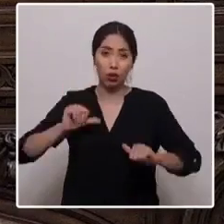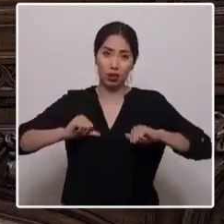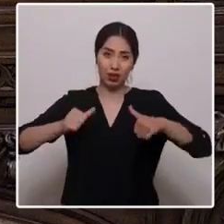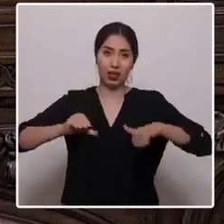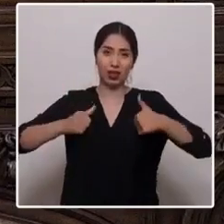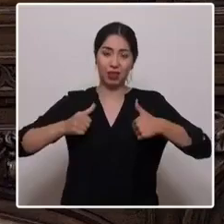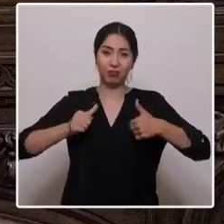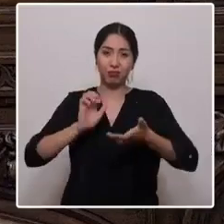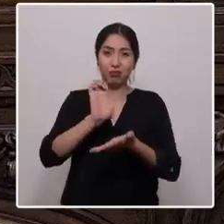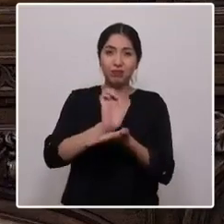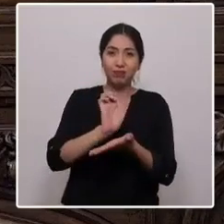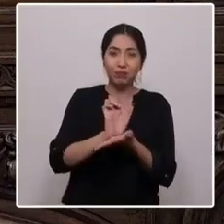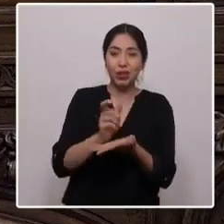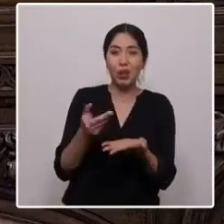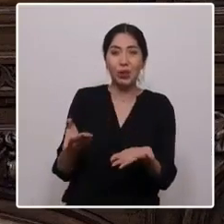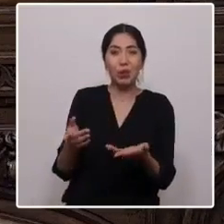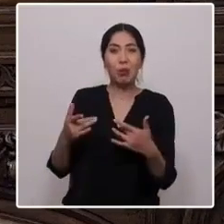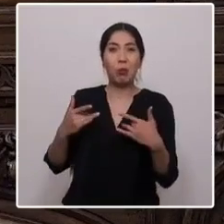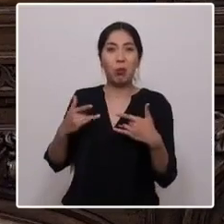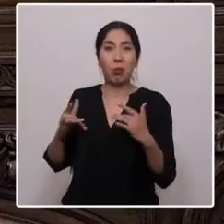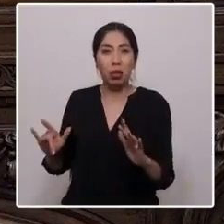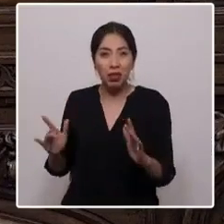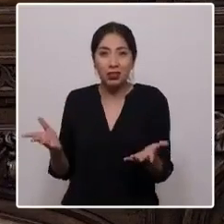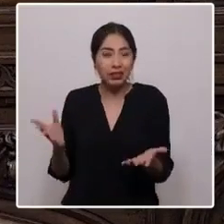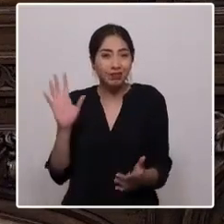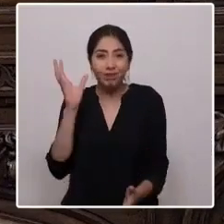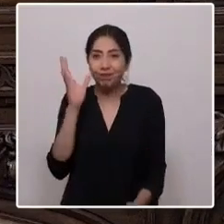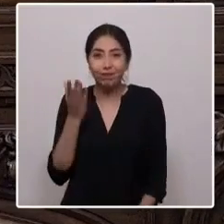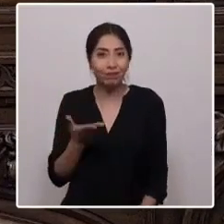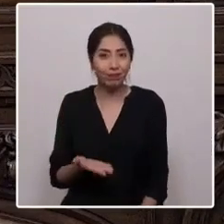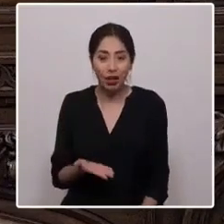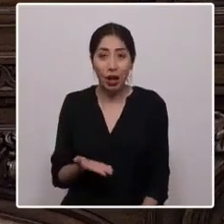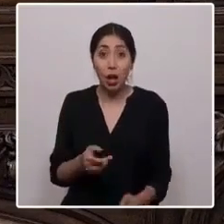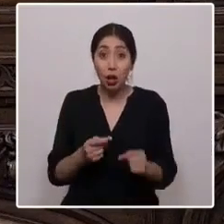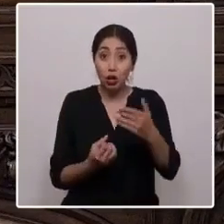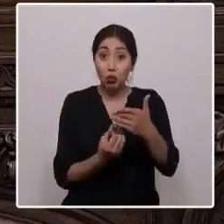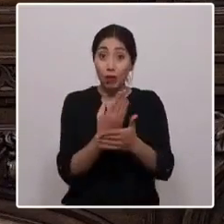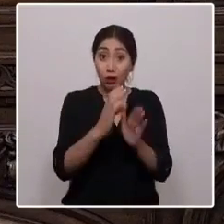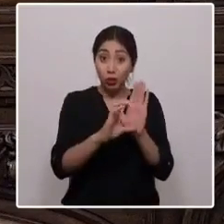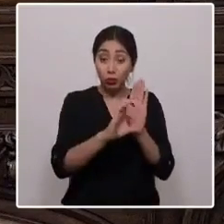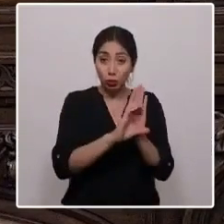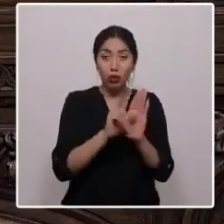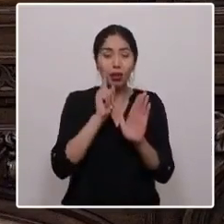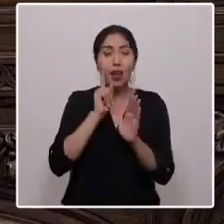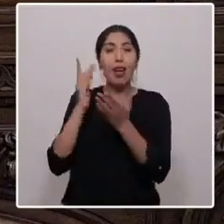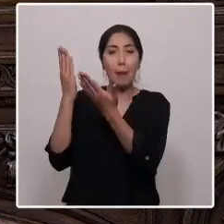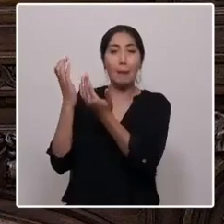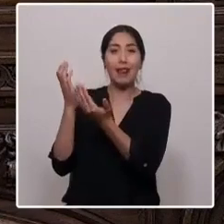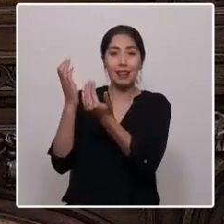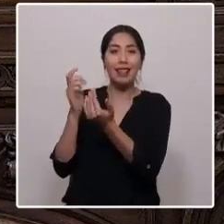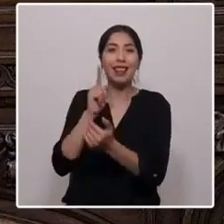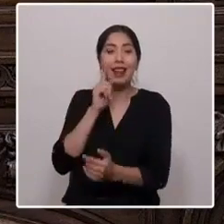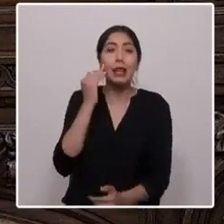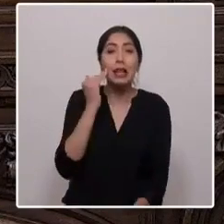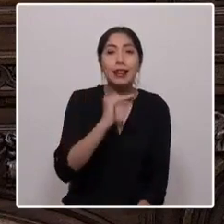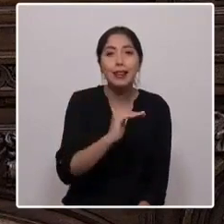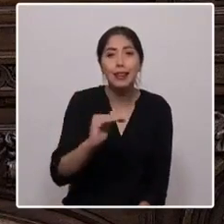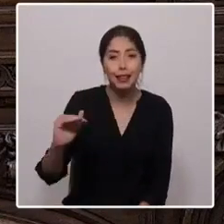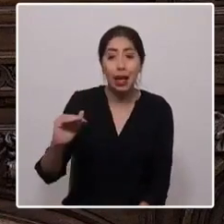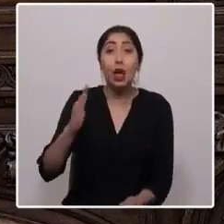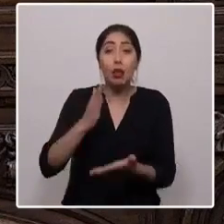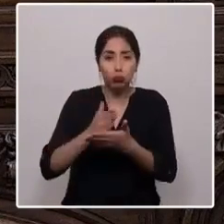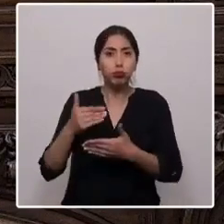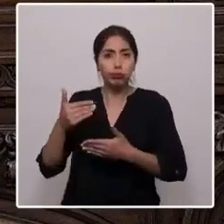fallado de un modo incomprensible. Una nueva Constitución trae esperanza también para la niñez, donde debemos avanzar en